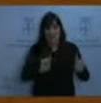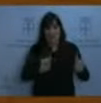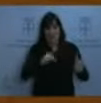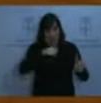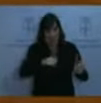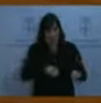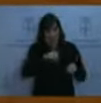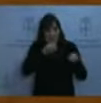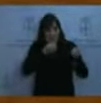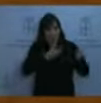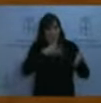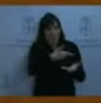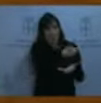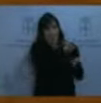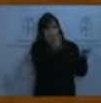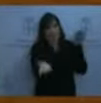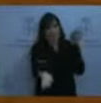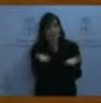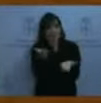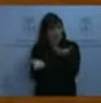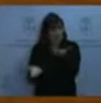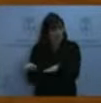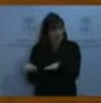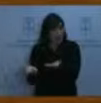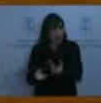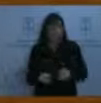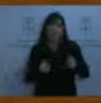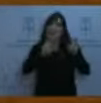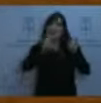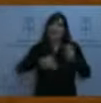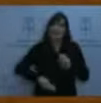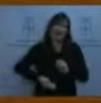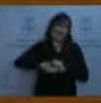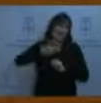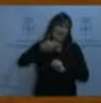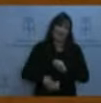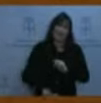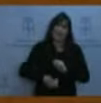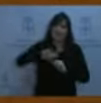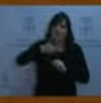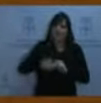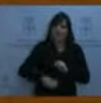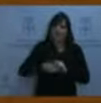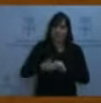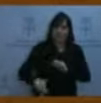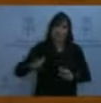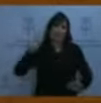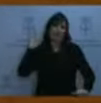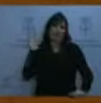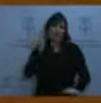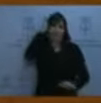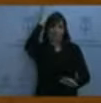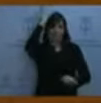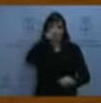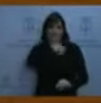el tema más importante que afecta a España en estos momentos y desde hace muchos años.